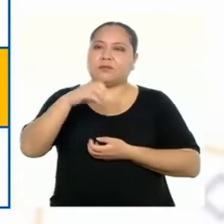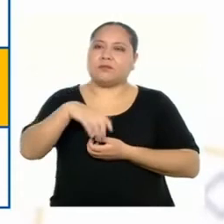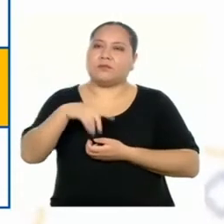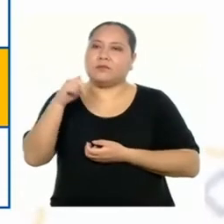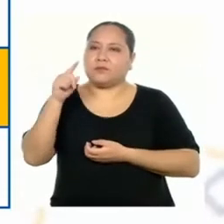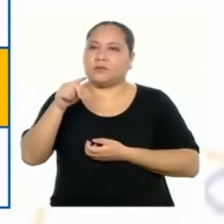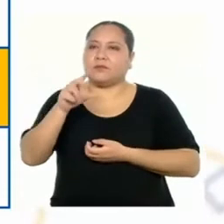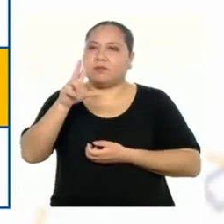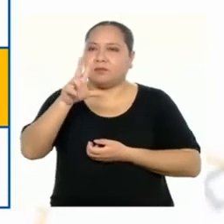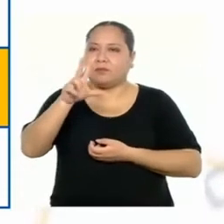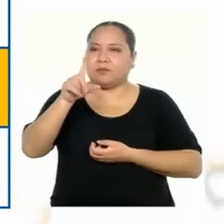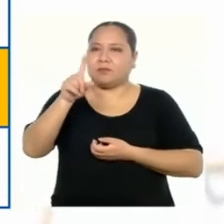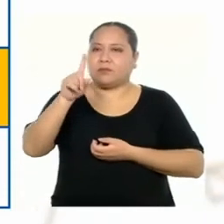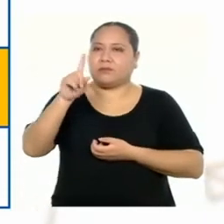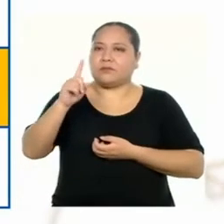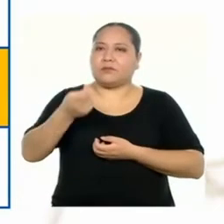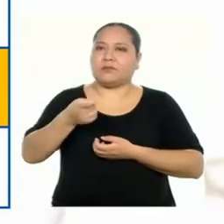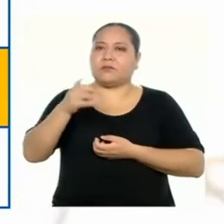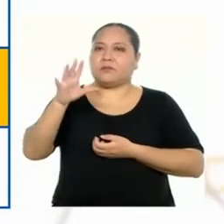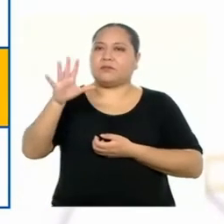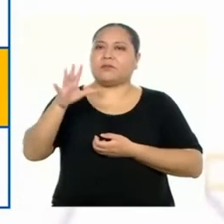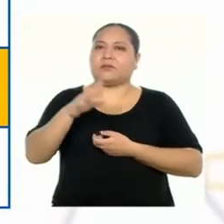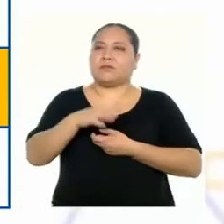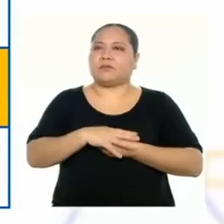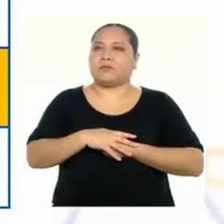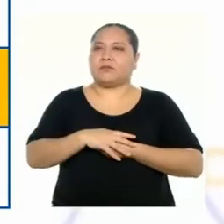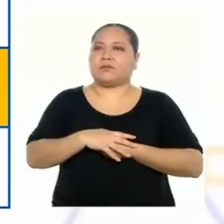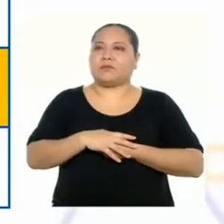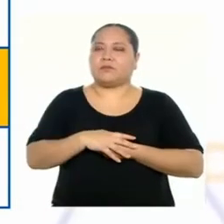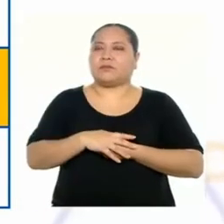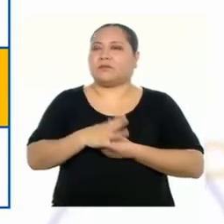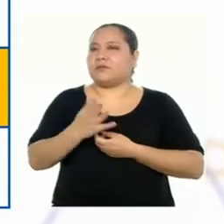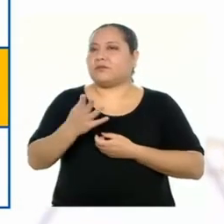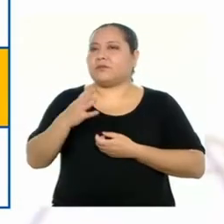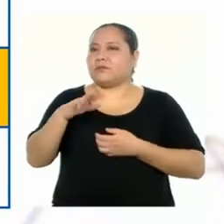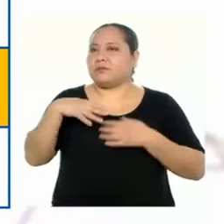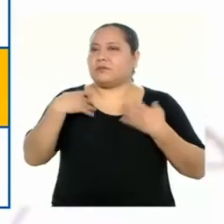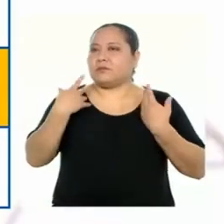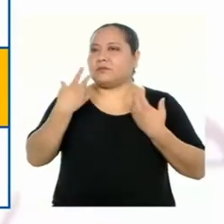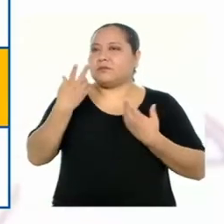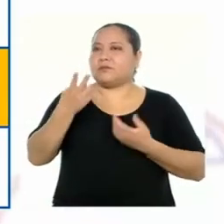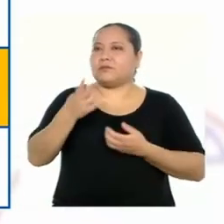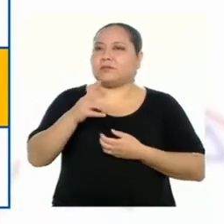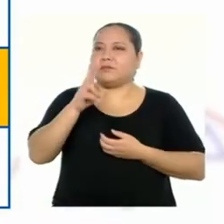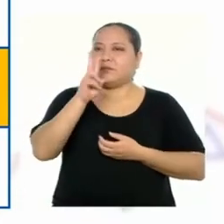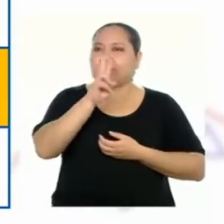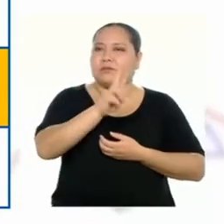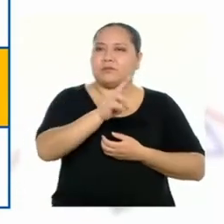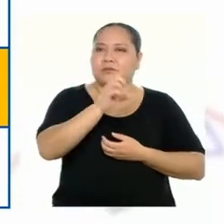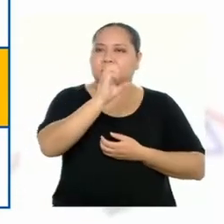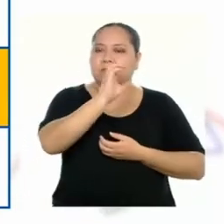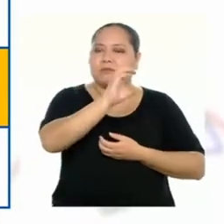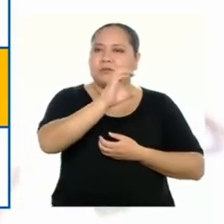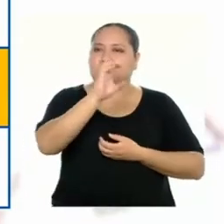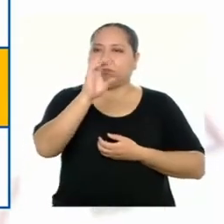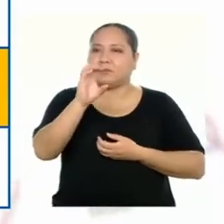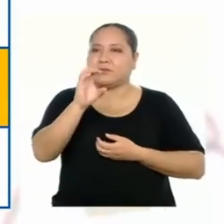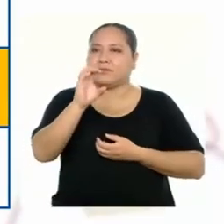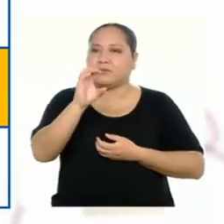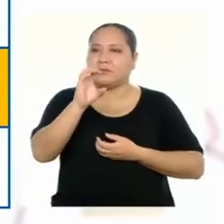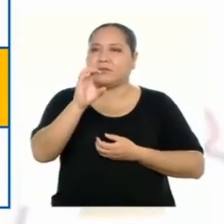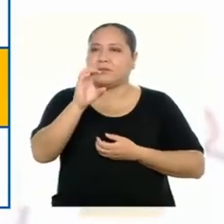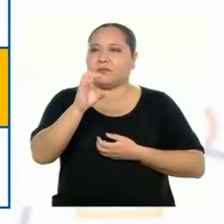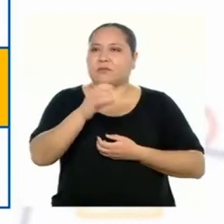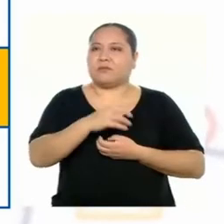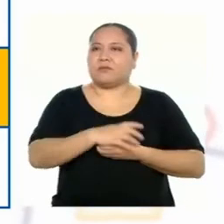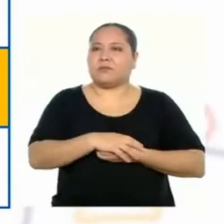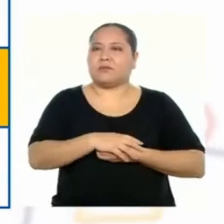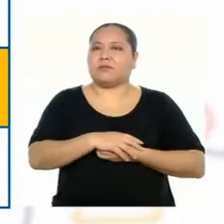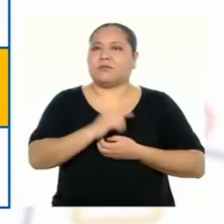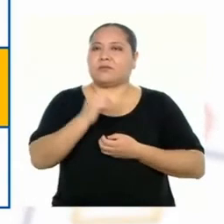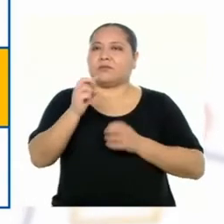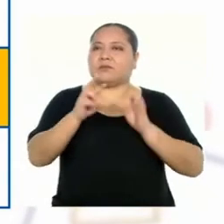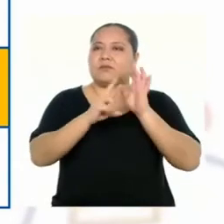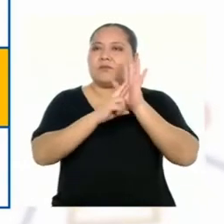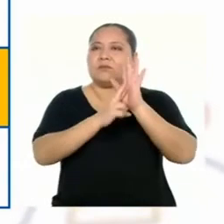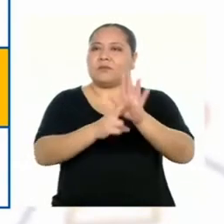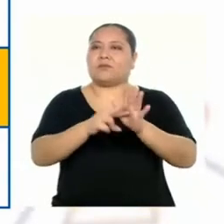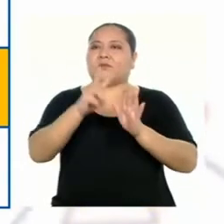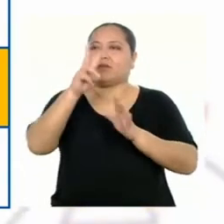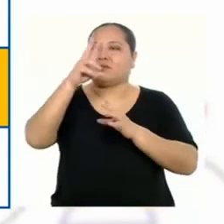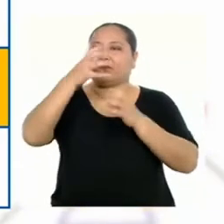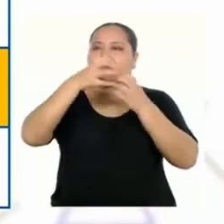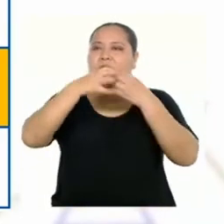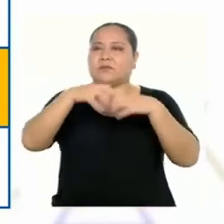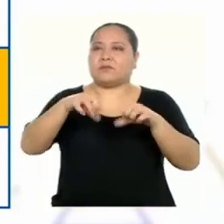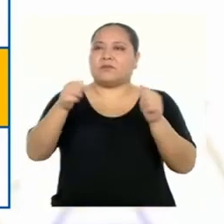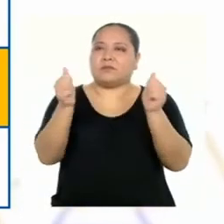que es de 31,5 gramos, puedo representarla con dos barras grises, que representan a los dos